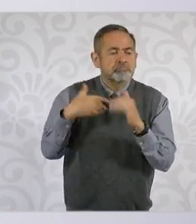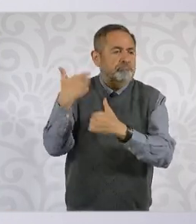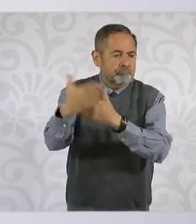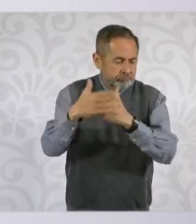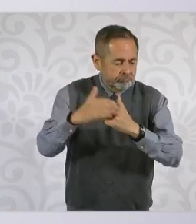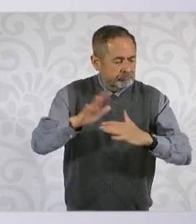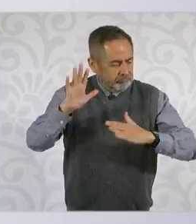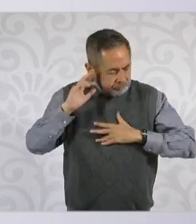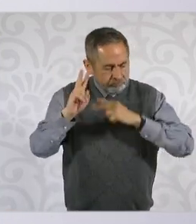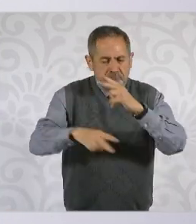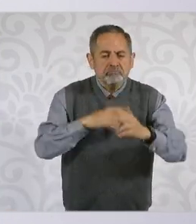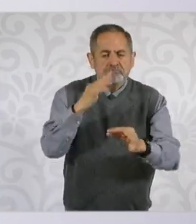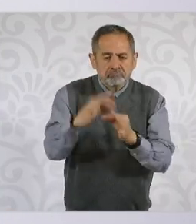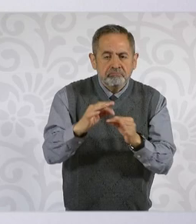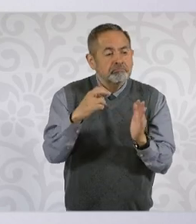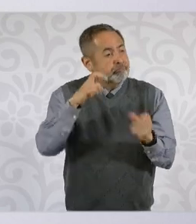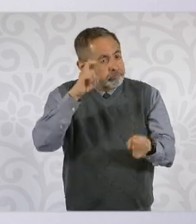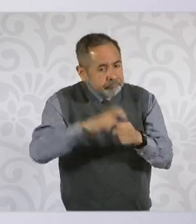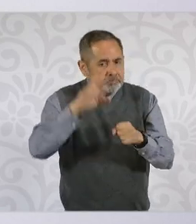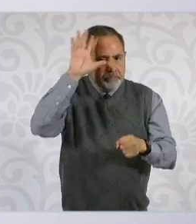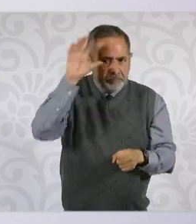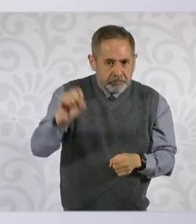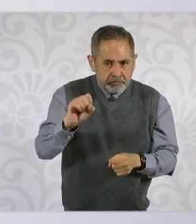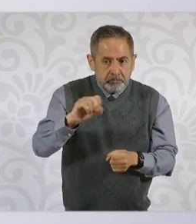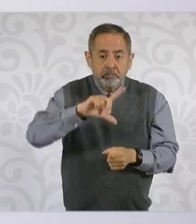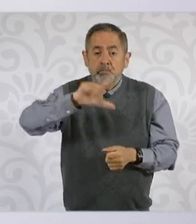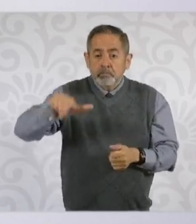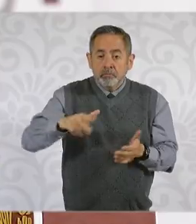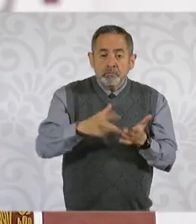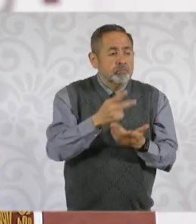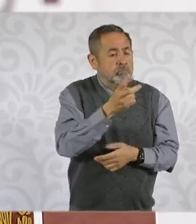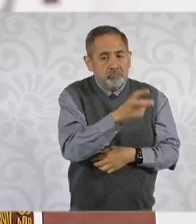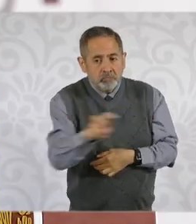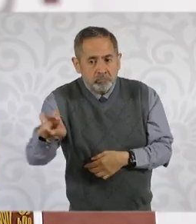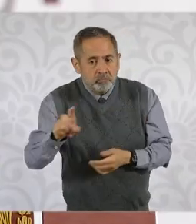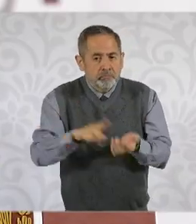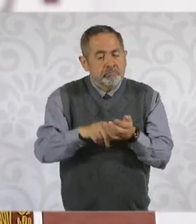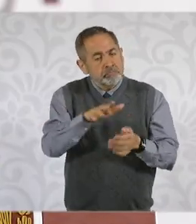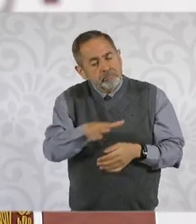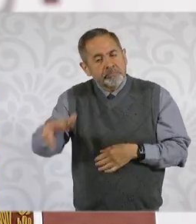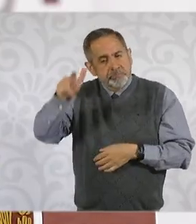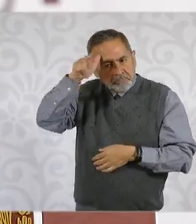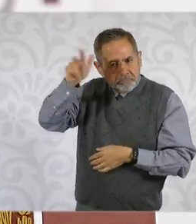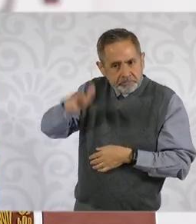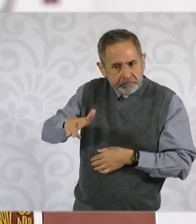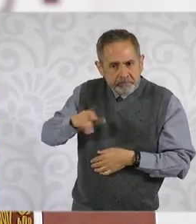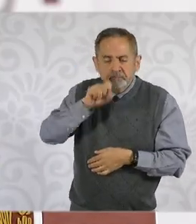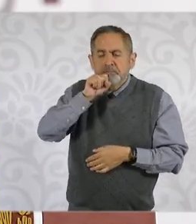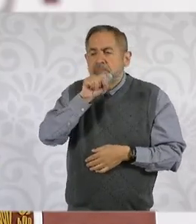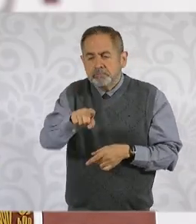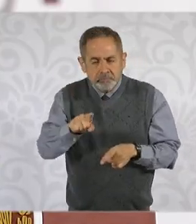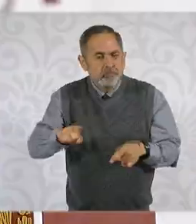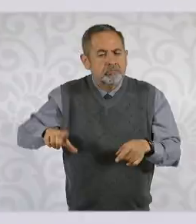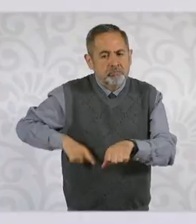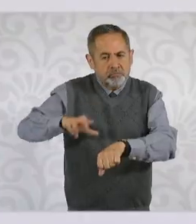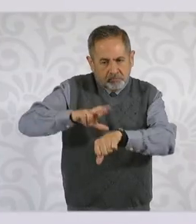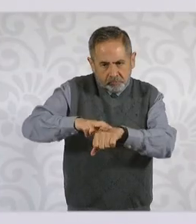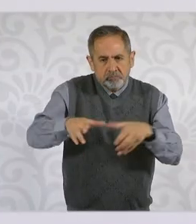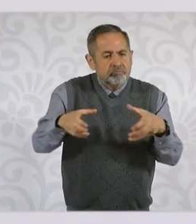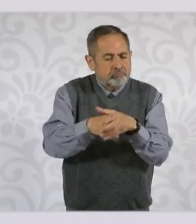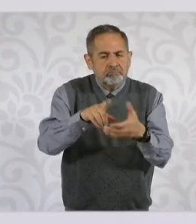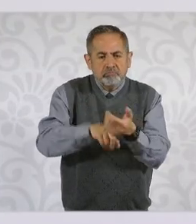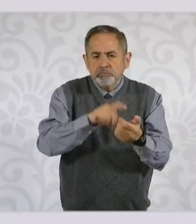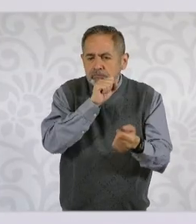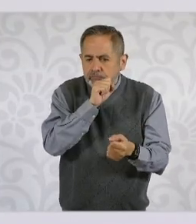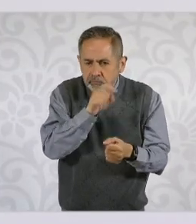Después estuvimos en Hidalgo, fue la misma dinámica, nos reunimos con el gobernador y